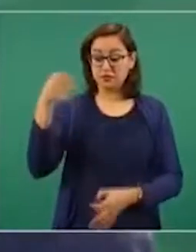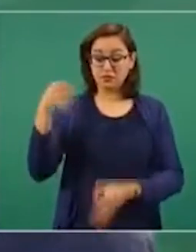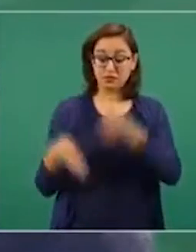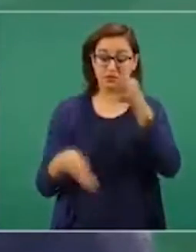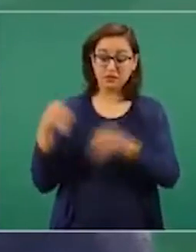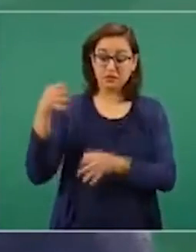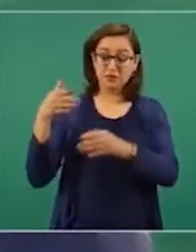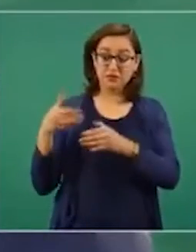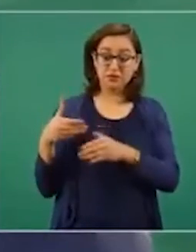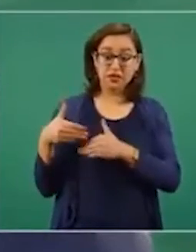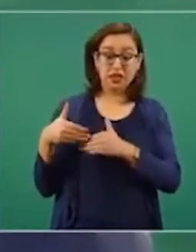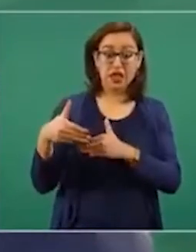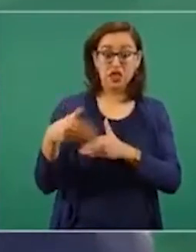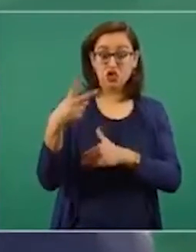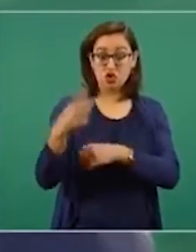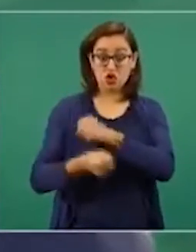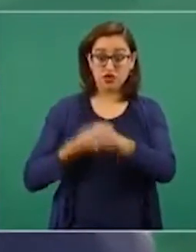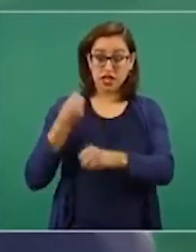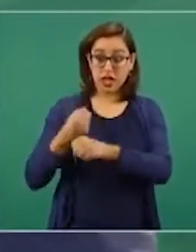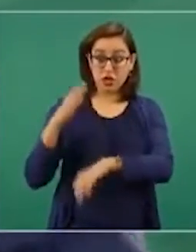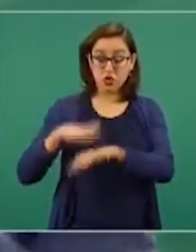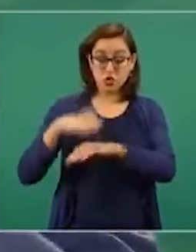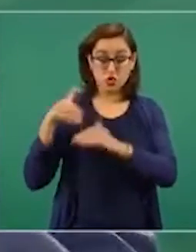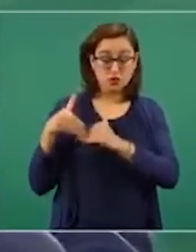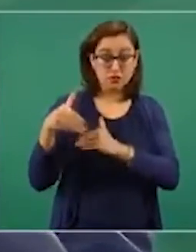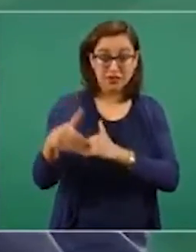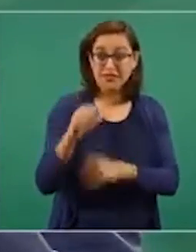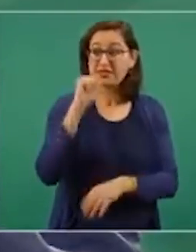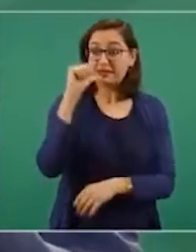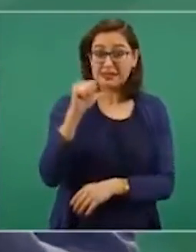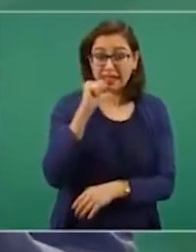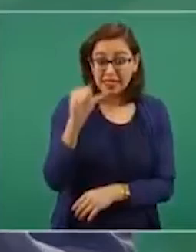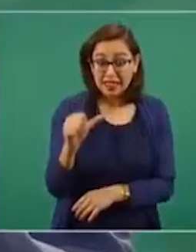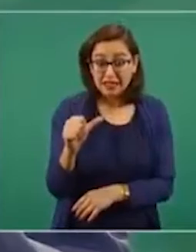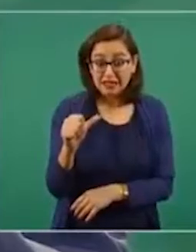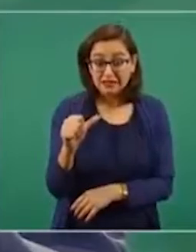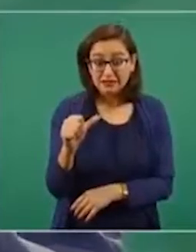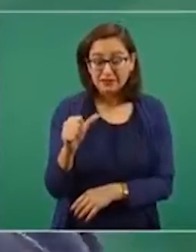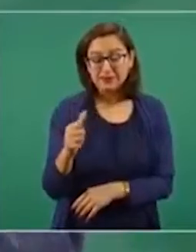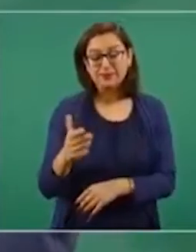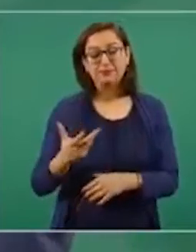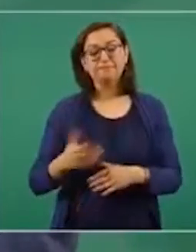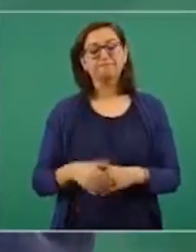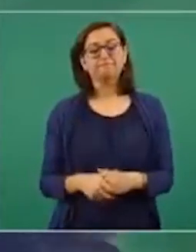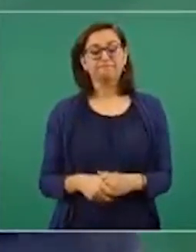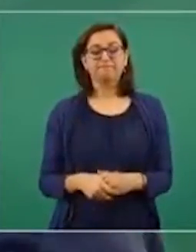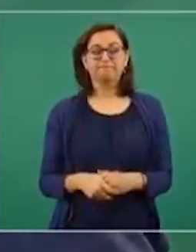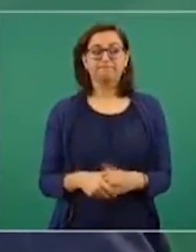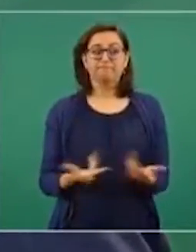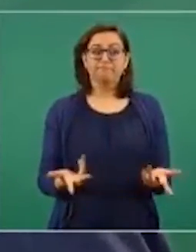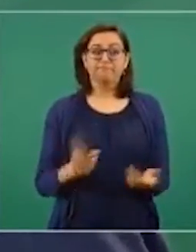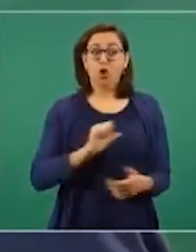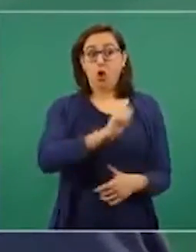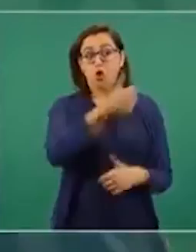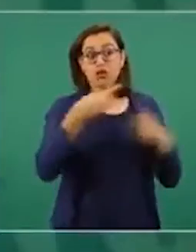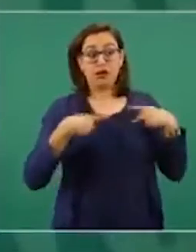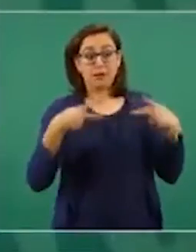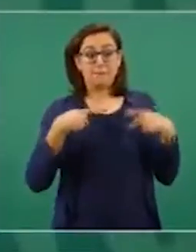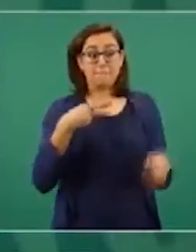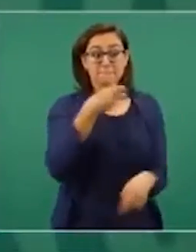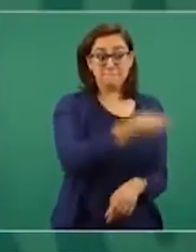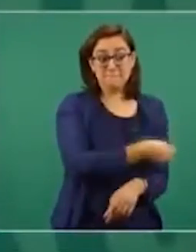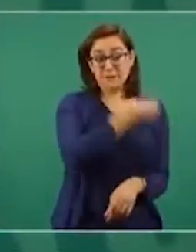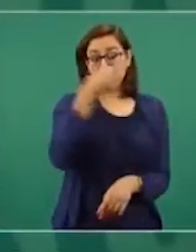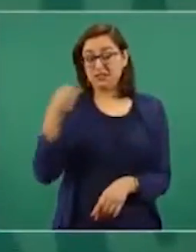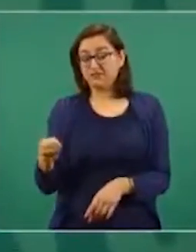va a hacer más de lo mismo, va a